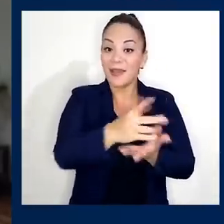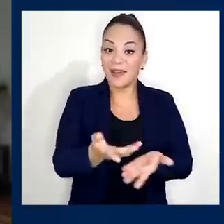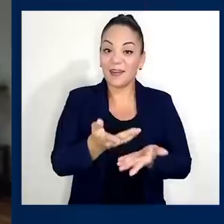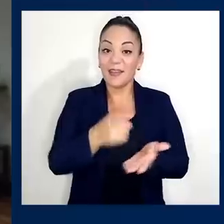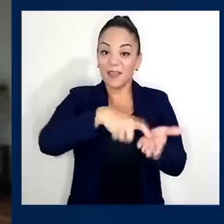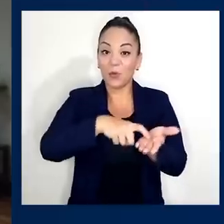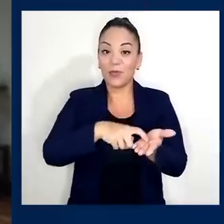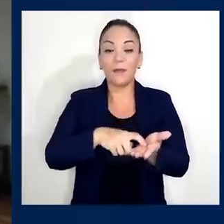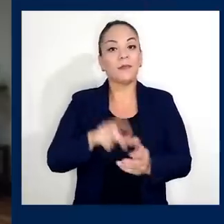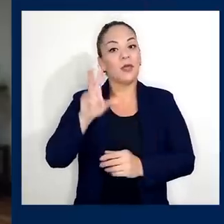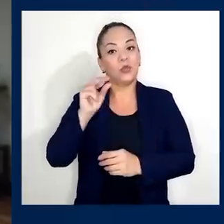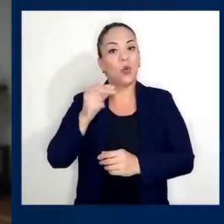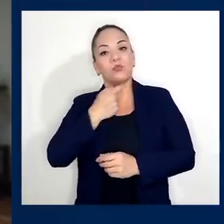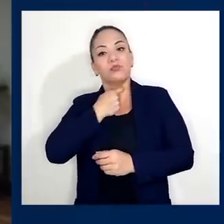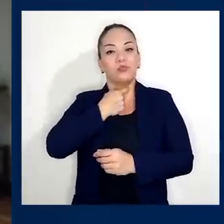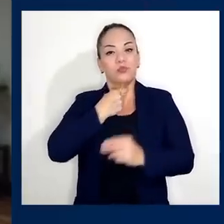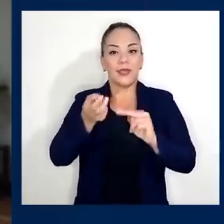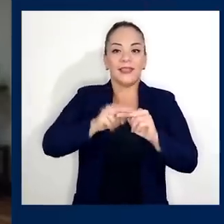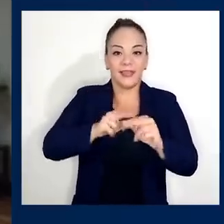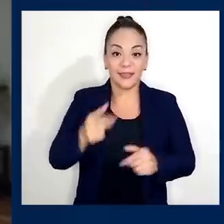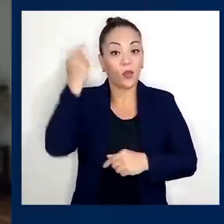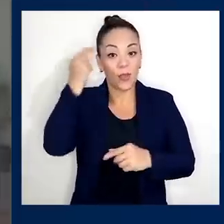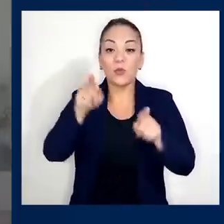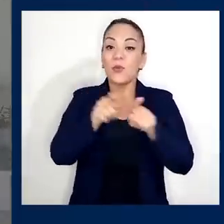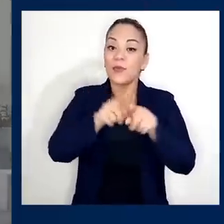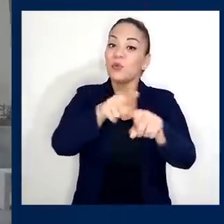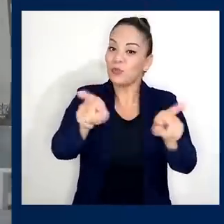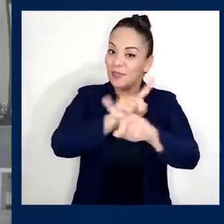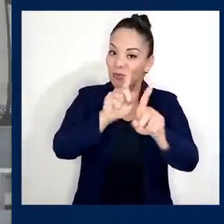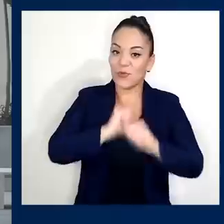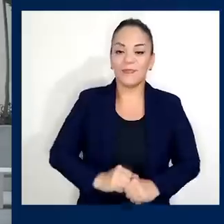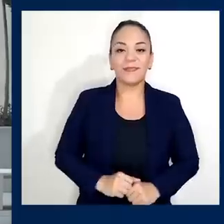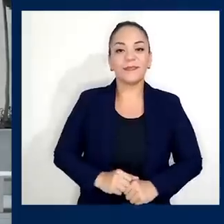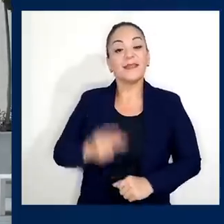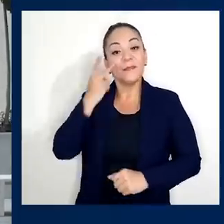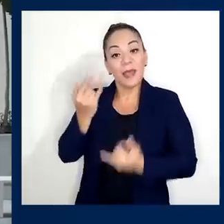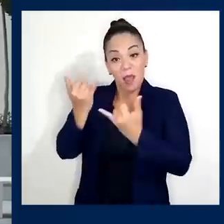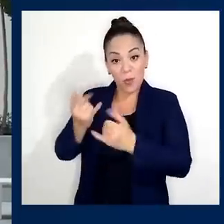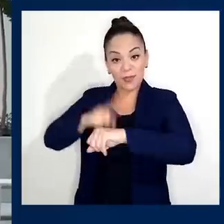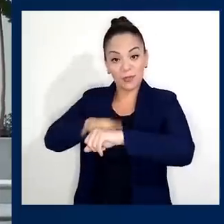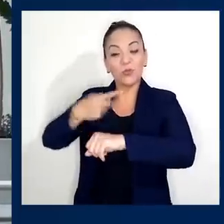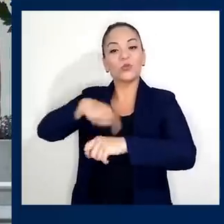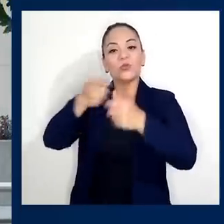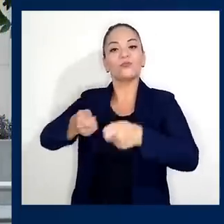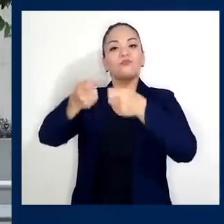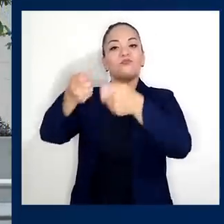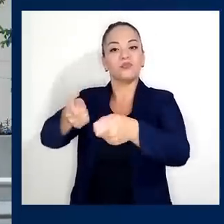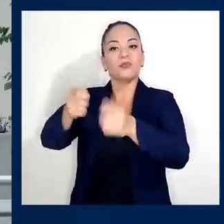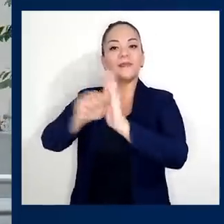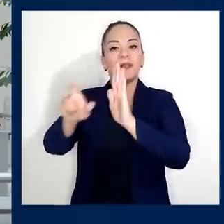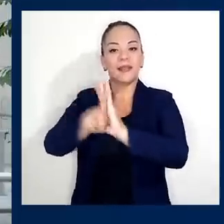intereses. Ni al gobierno, pero a usted tampoco. En este momento, presentamos a la Asamblea Legislativa una serie de